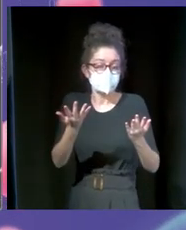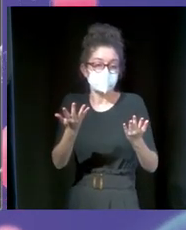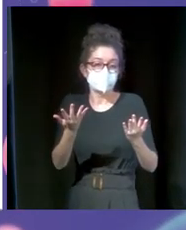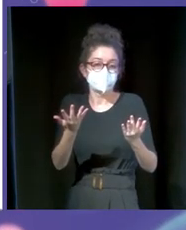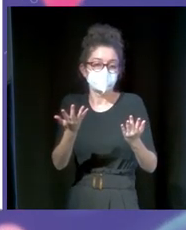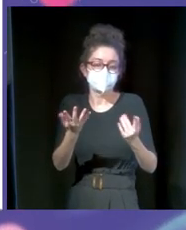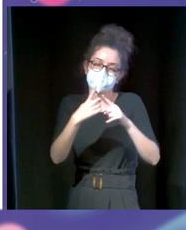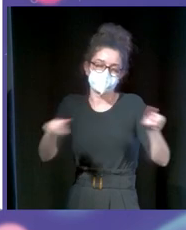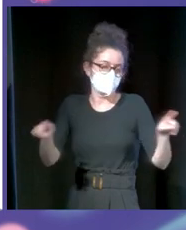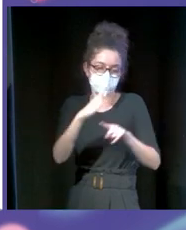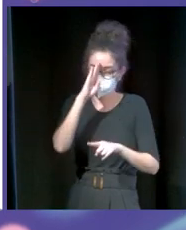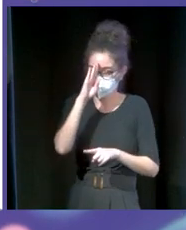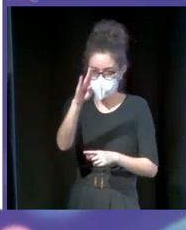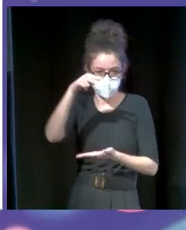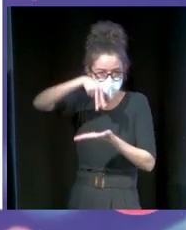en directo.